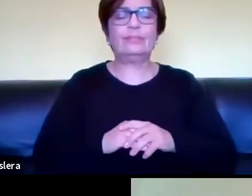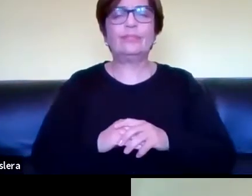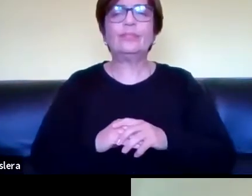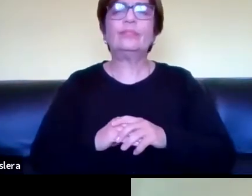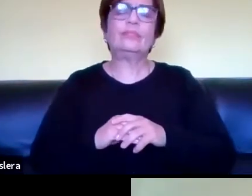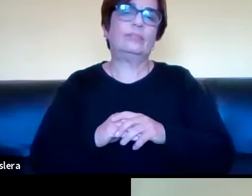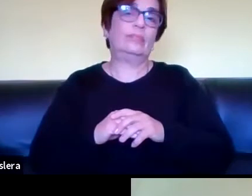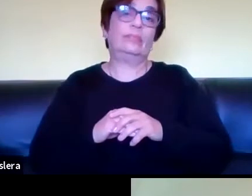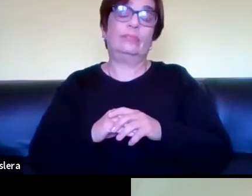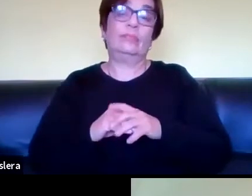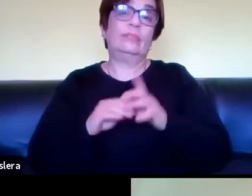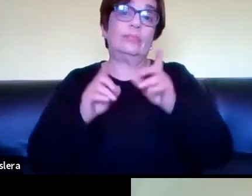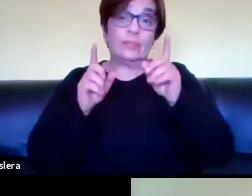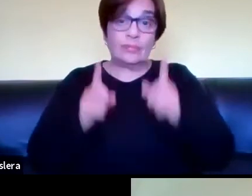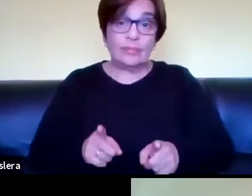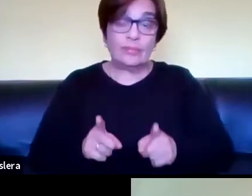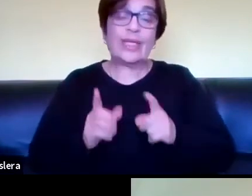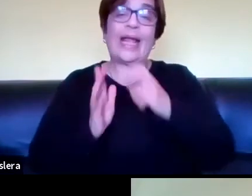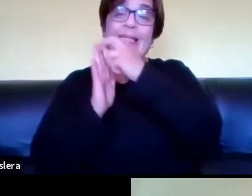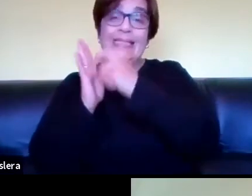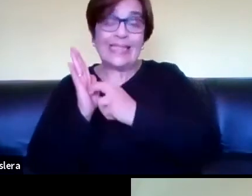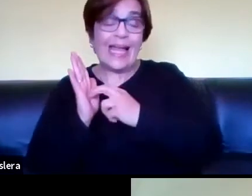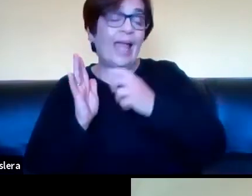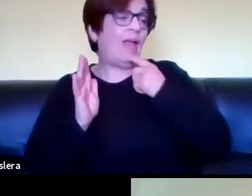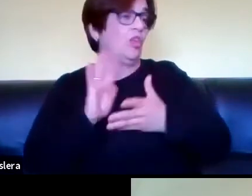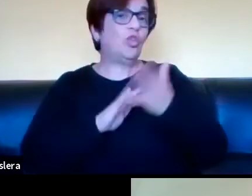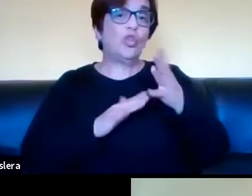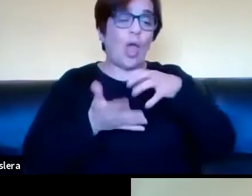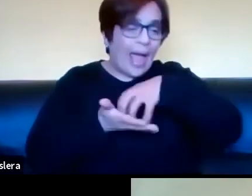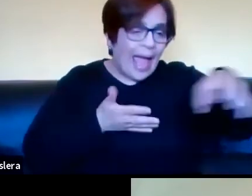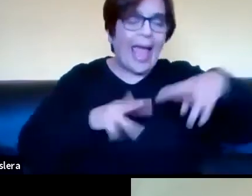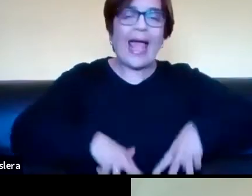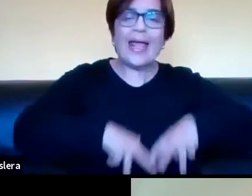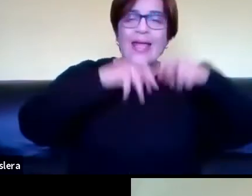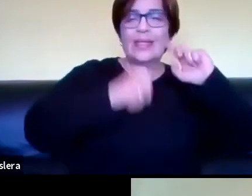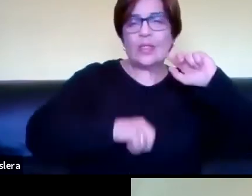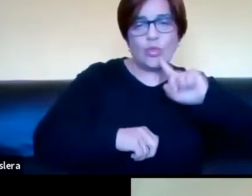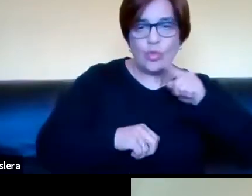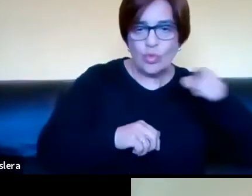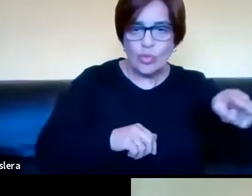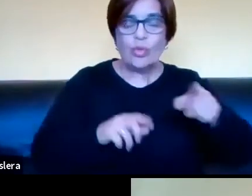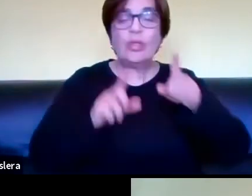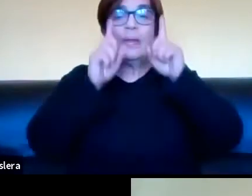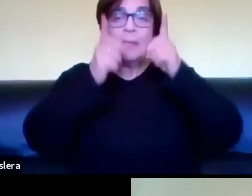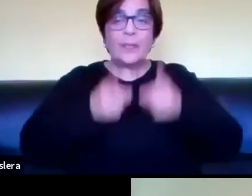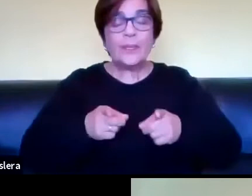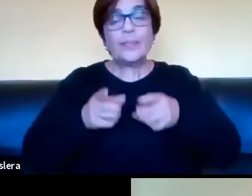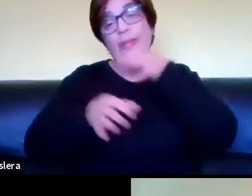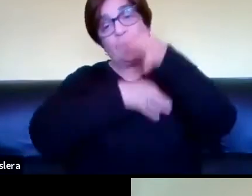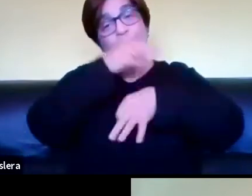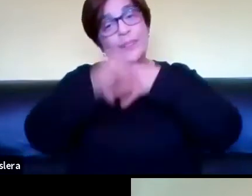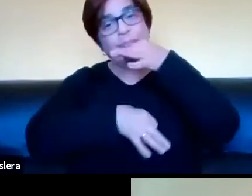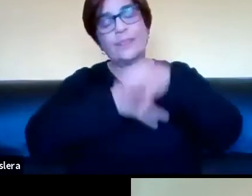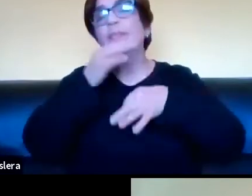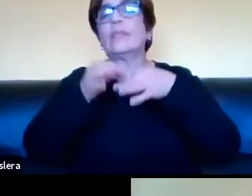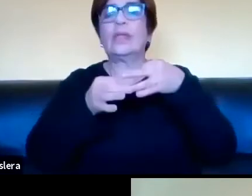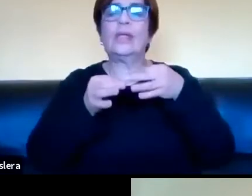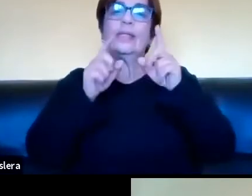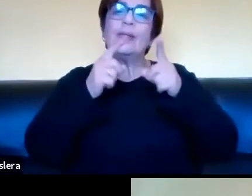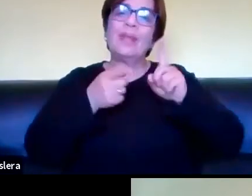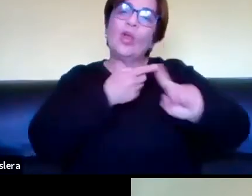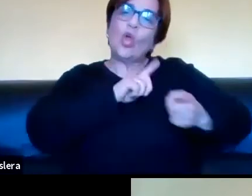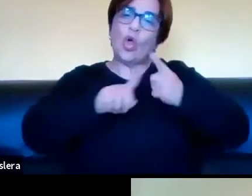tanto, bueno, en sede de Salto, área de estudios sordos, y lo que les comentaba en relación con que es el